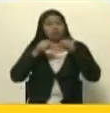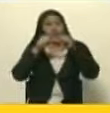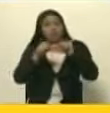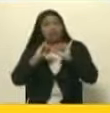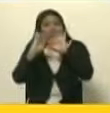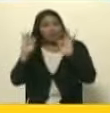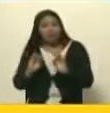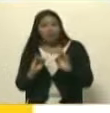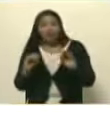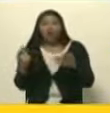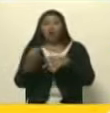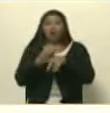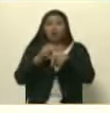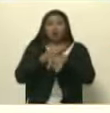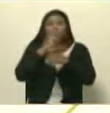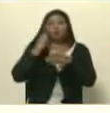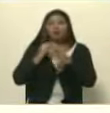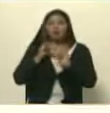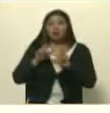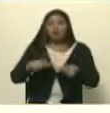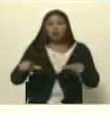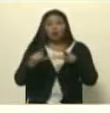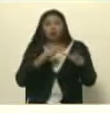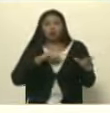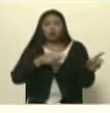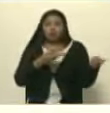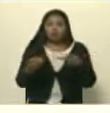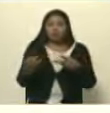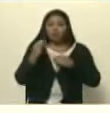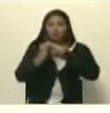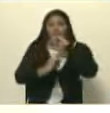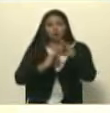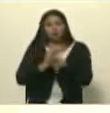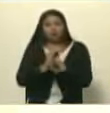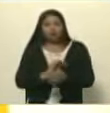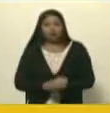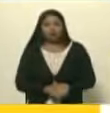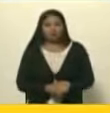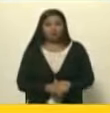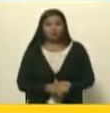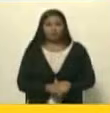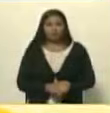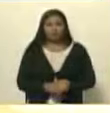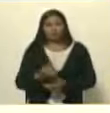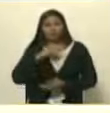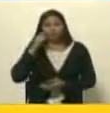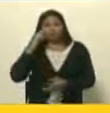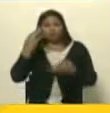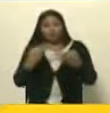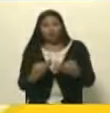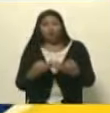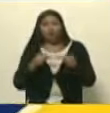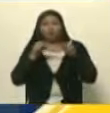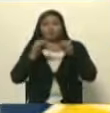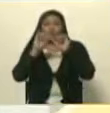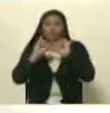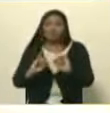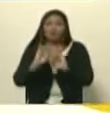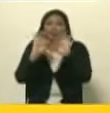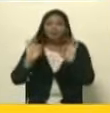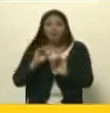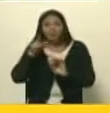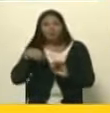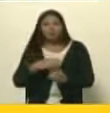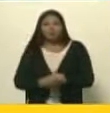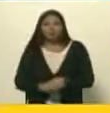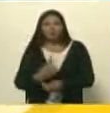bolivariano. Y hoy en este espacio vamos a contar con invitados internacionales que seguramente nos van a brindar su análisis y esa mirada desde